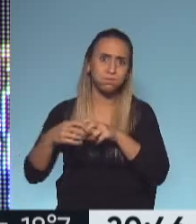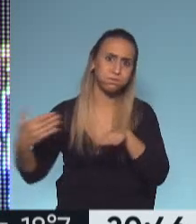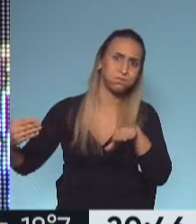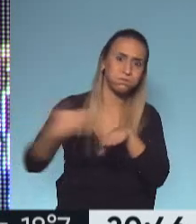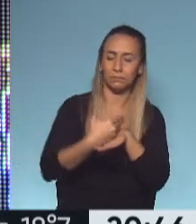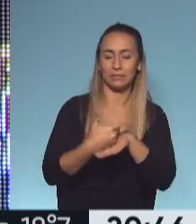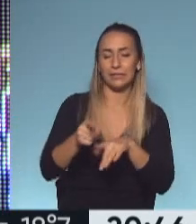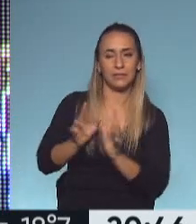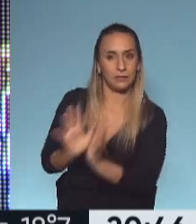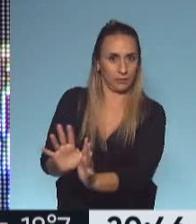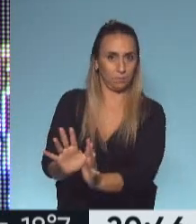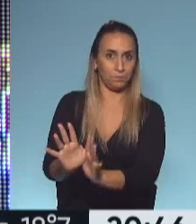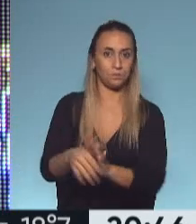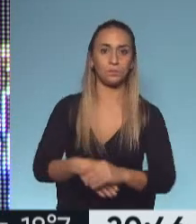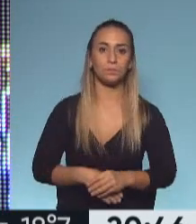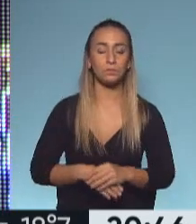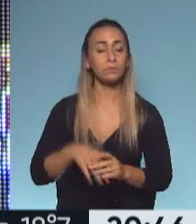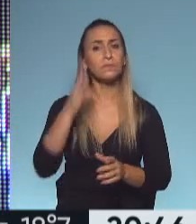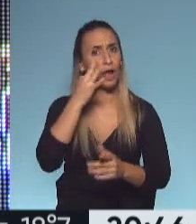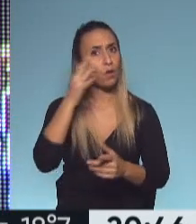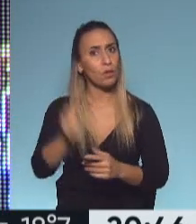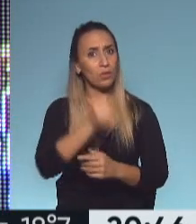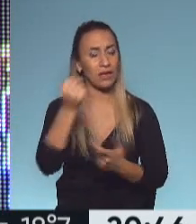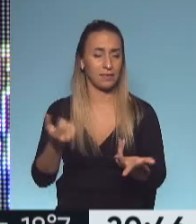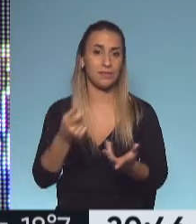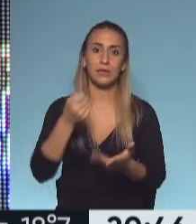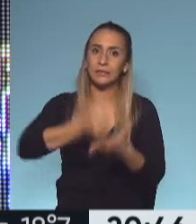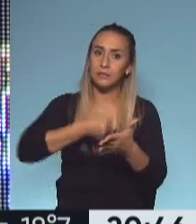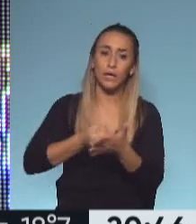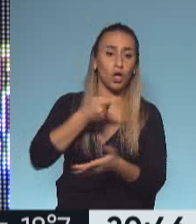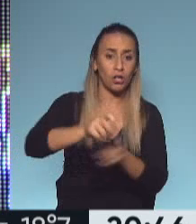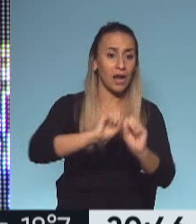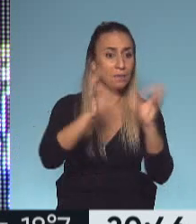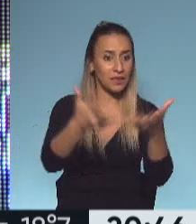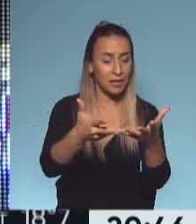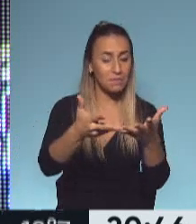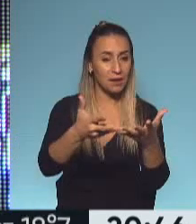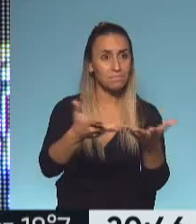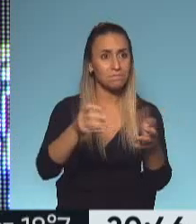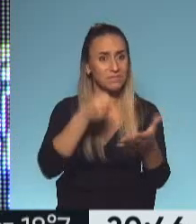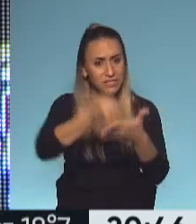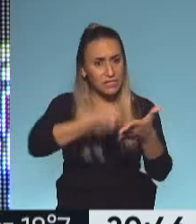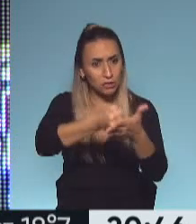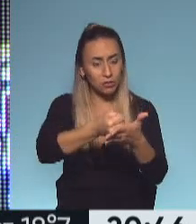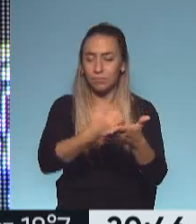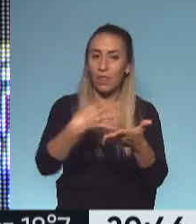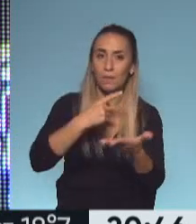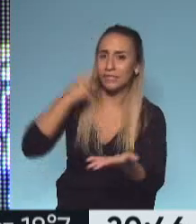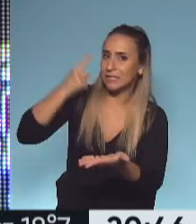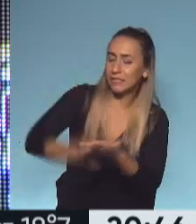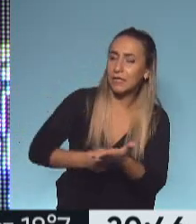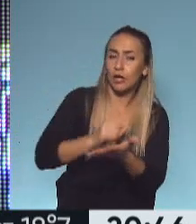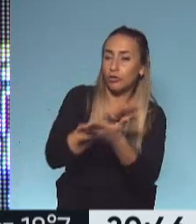Problemas tan importantes como la lucha contra esta pandemia, las soluciones son complejas. Ante esas soluciones complejas, la